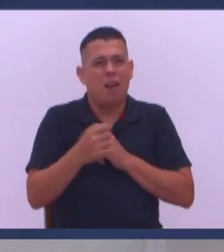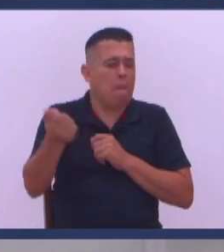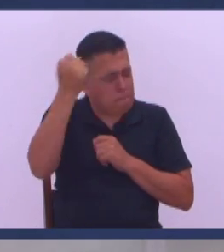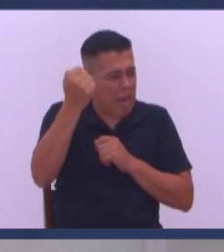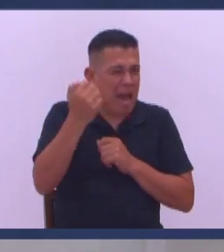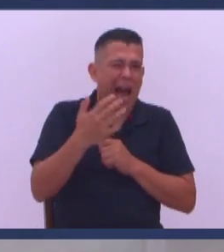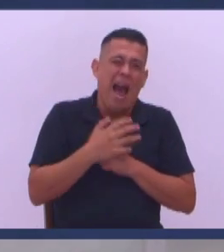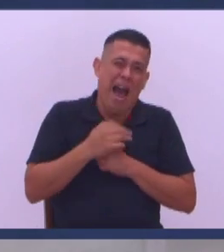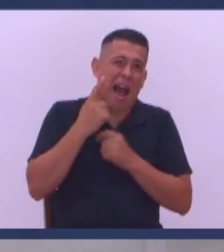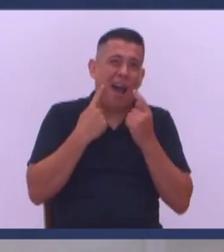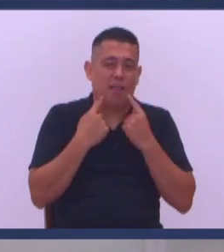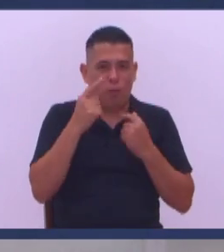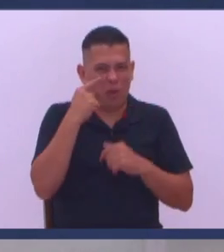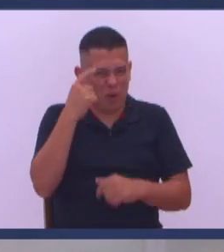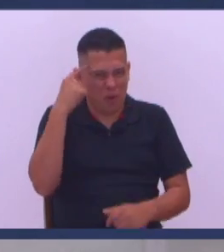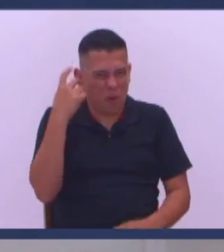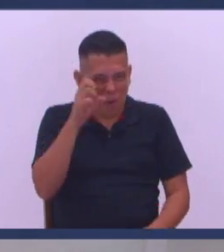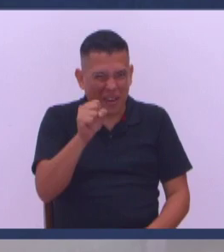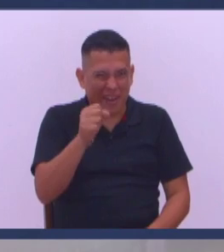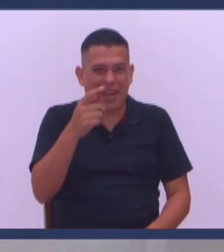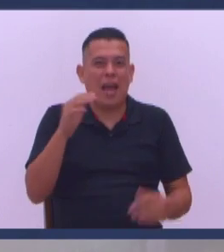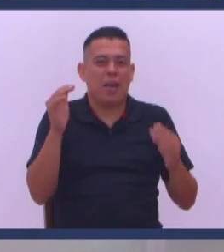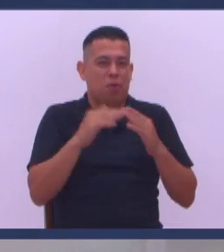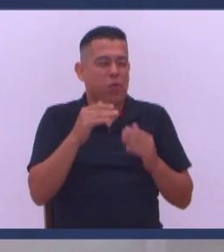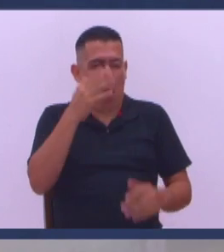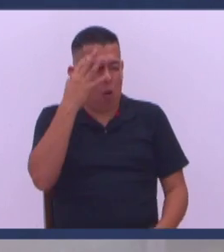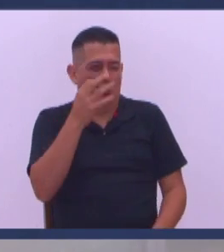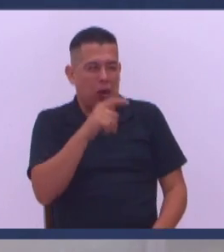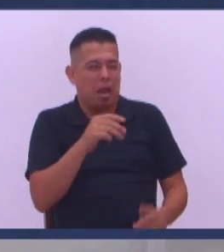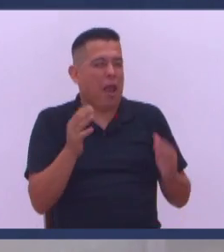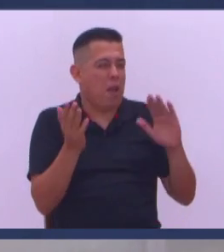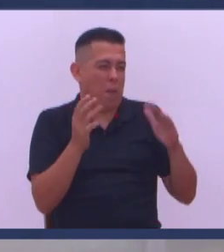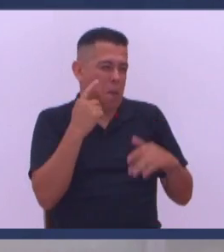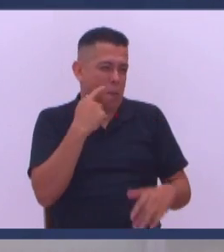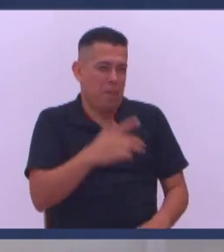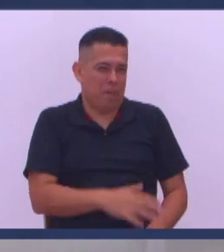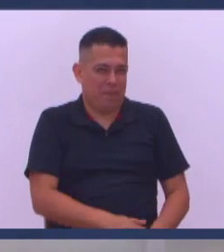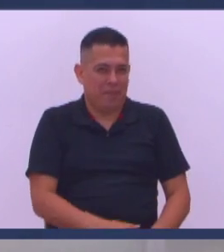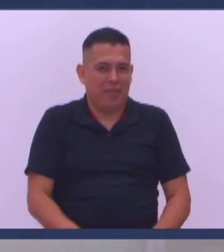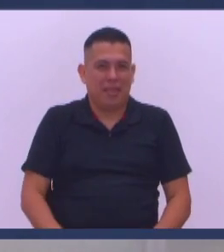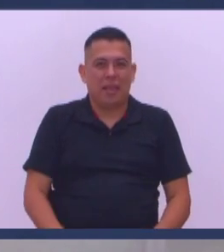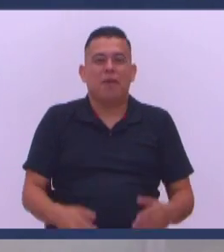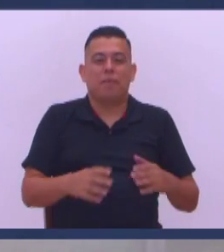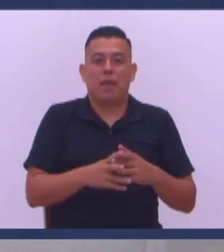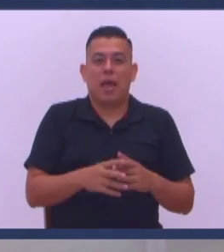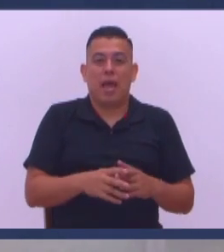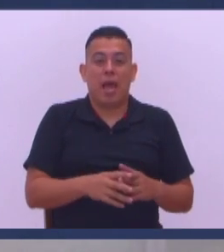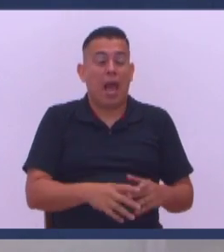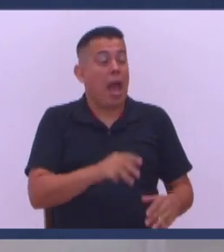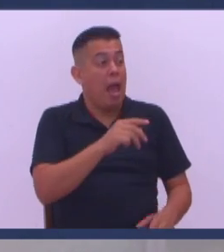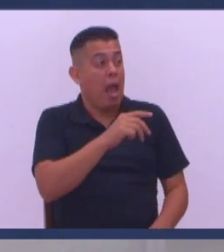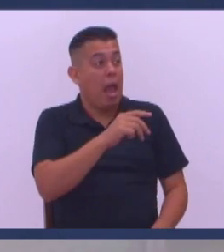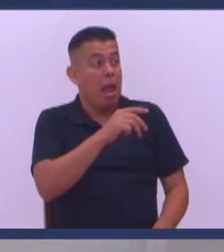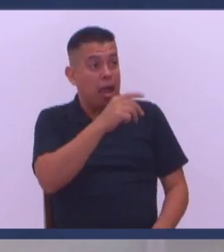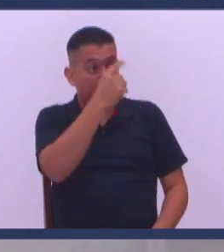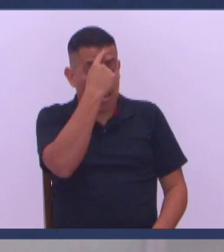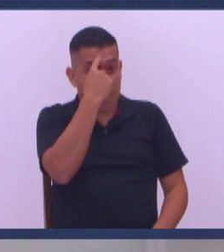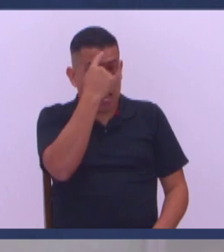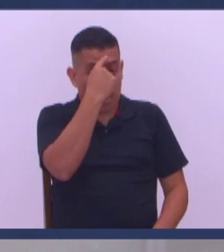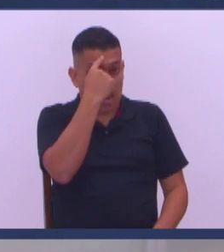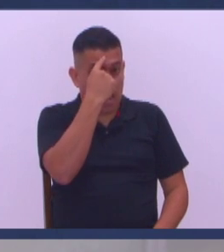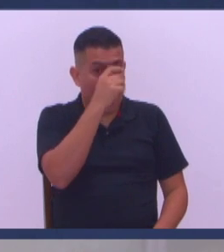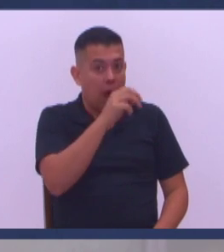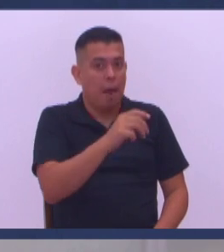La chabela Yo no creo hermano Entonces me dice Este amigo Mira Me dice Normalmente La gente